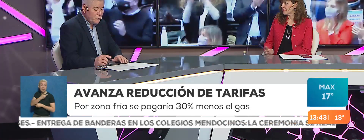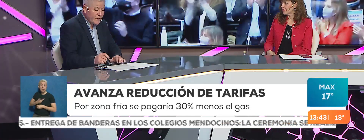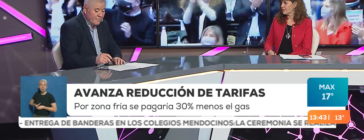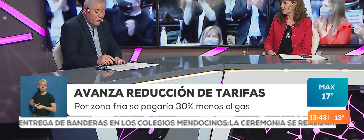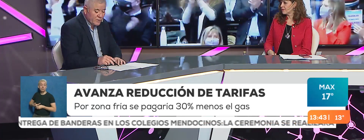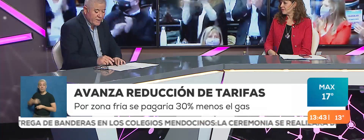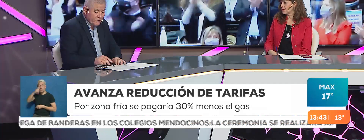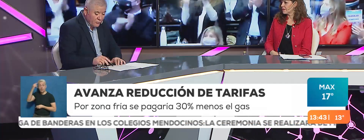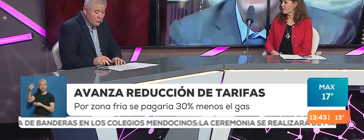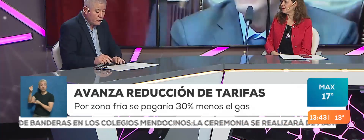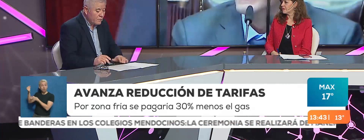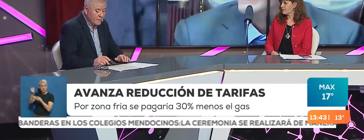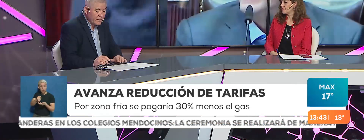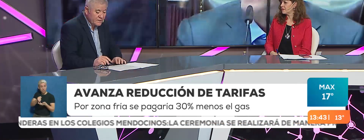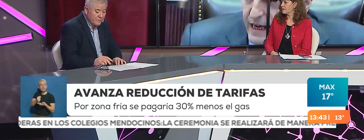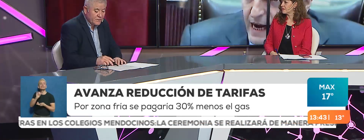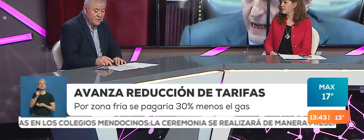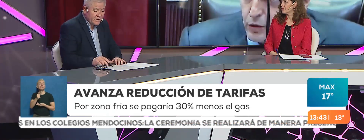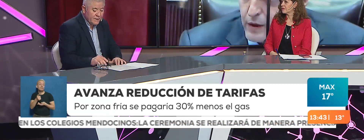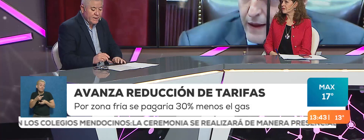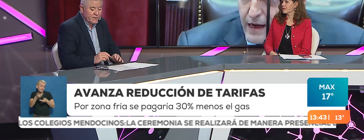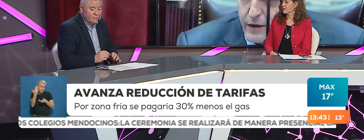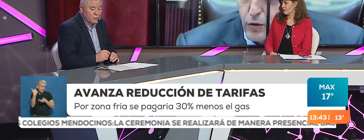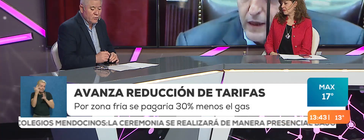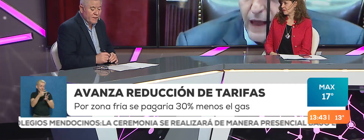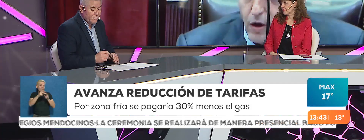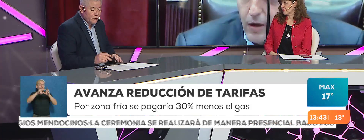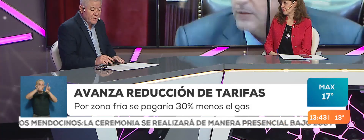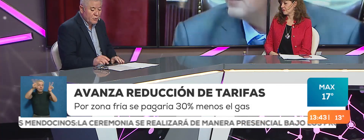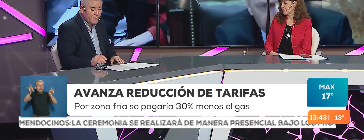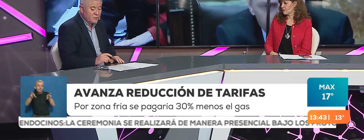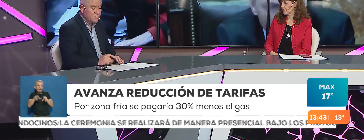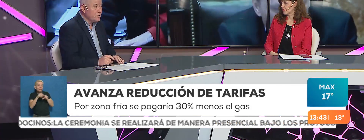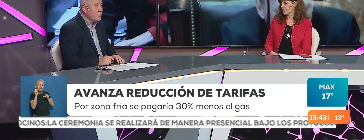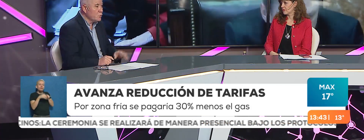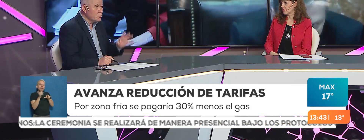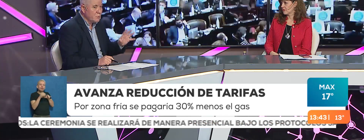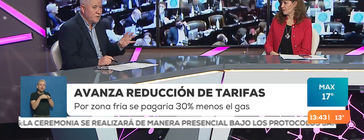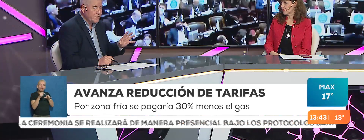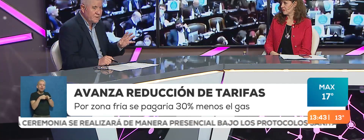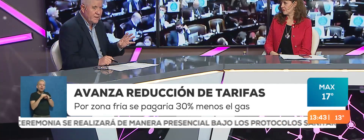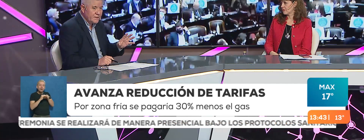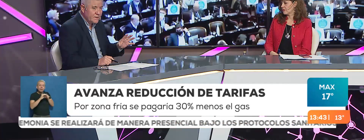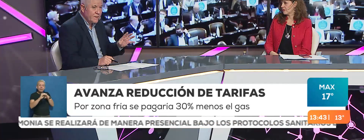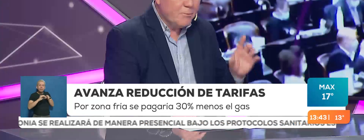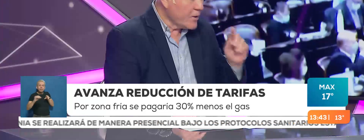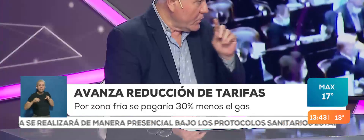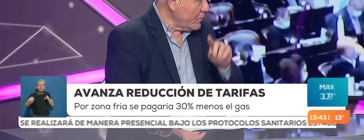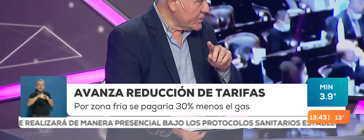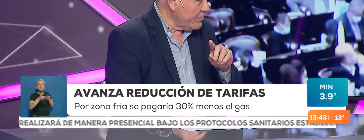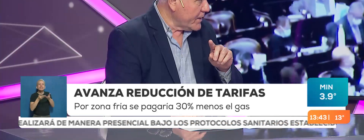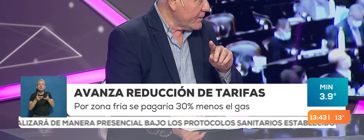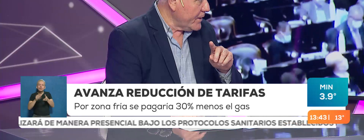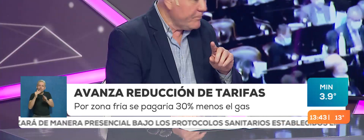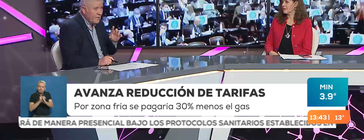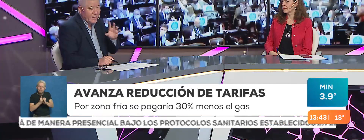subsidio que aporta este fondo que decíamos recién, este fondo fiduciario para subsidio de consumos residenciales, porque ahora